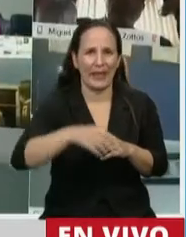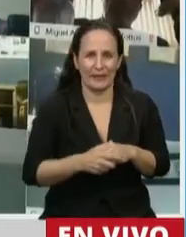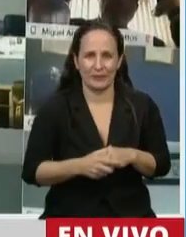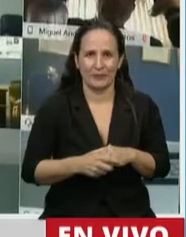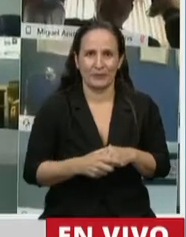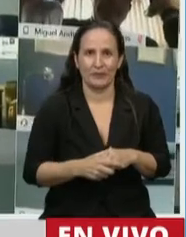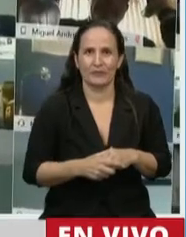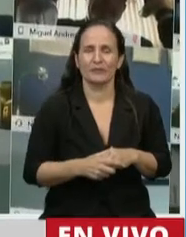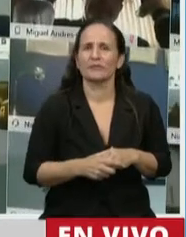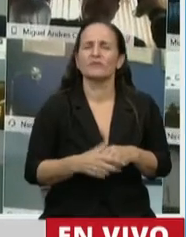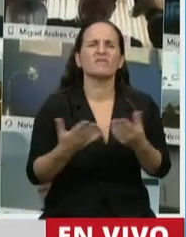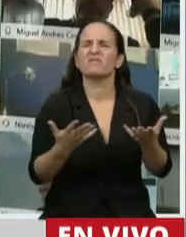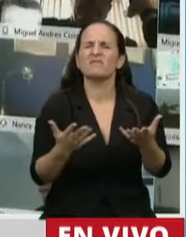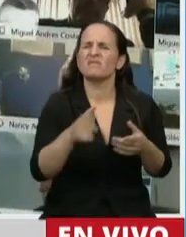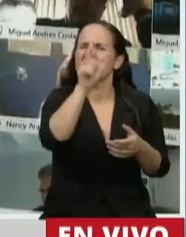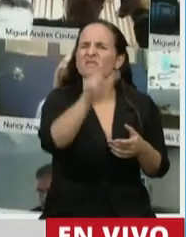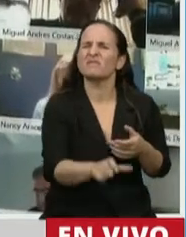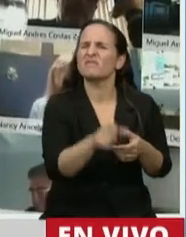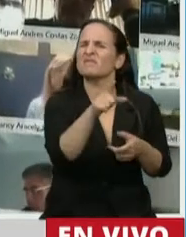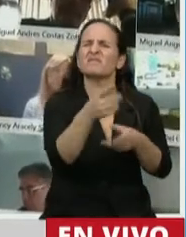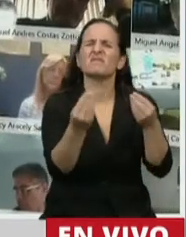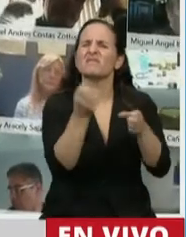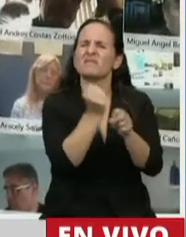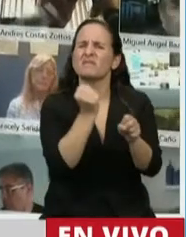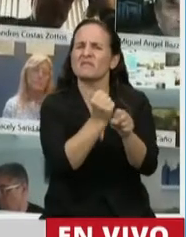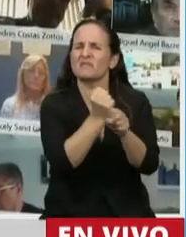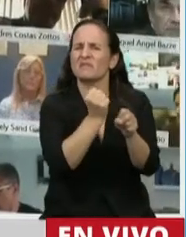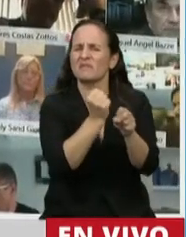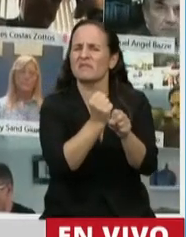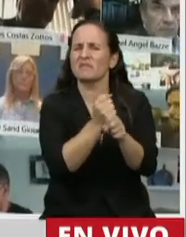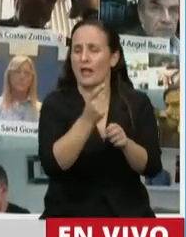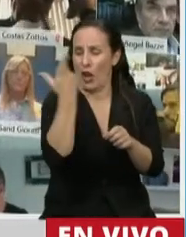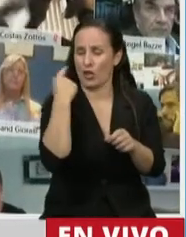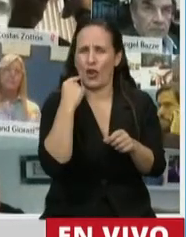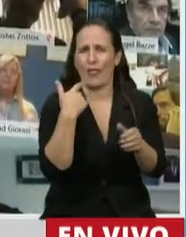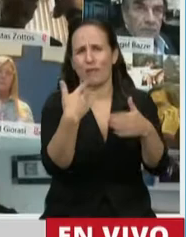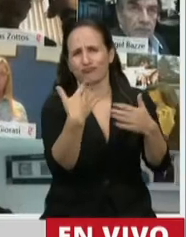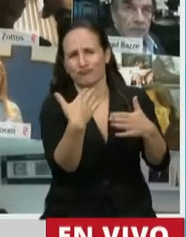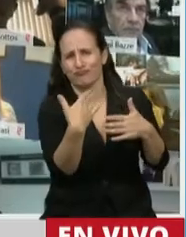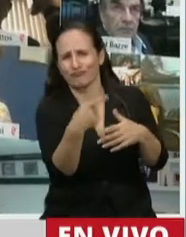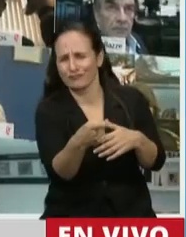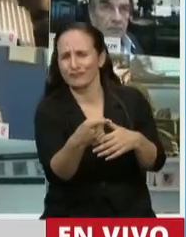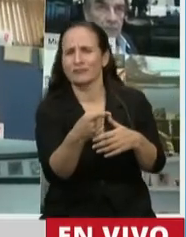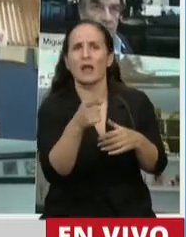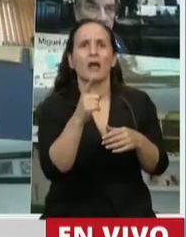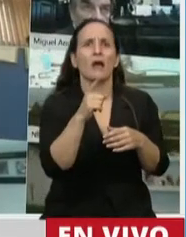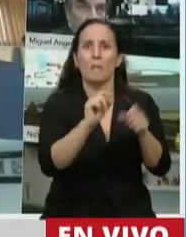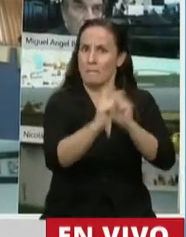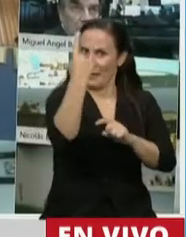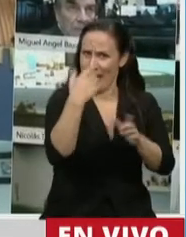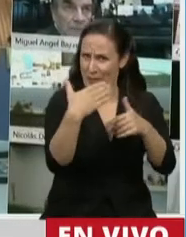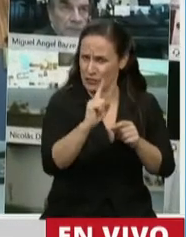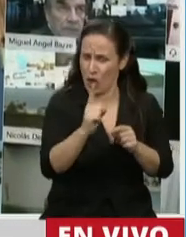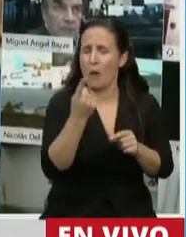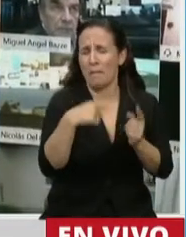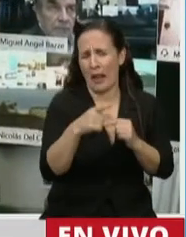Ella es una recuperadora urbana que trabaja, el otro día estuve charlando, no por primera vez, pero sí